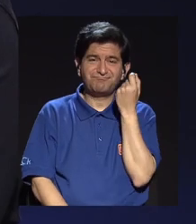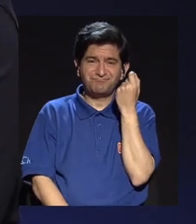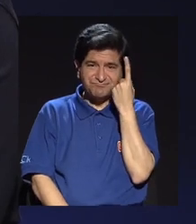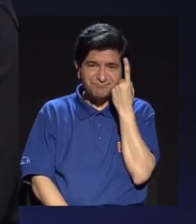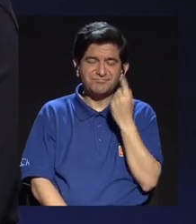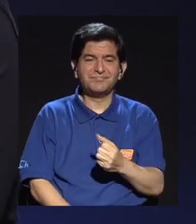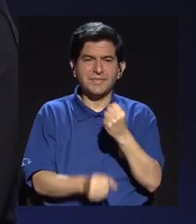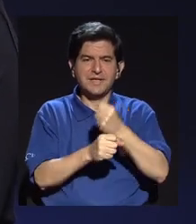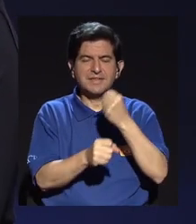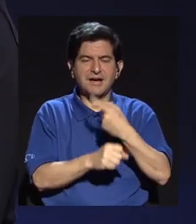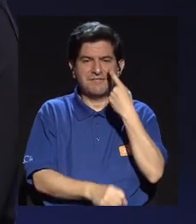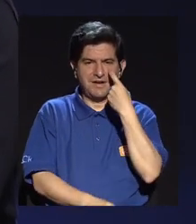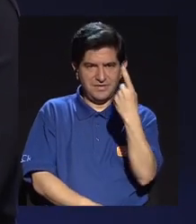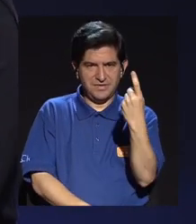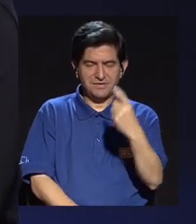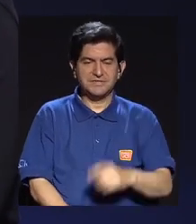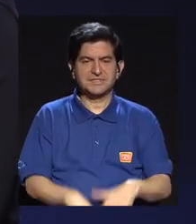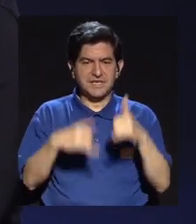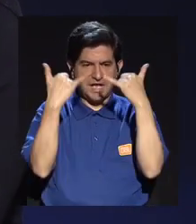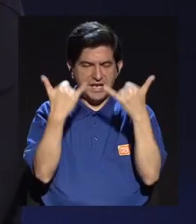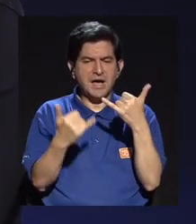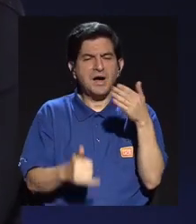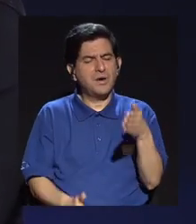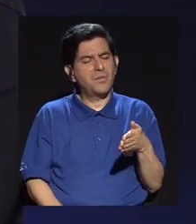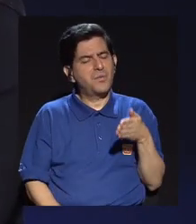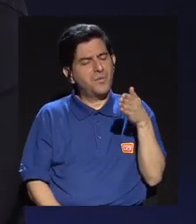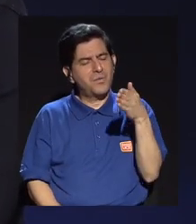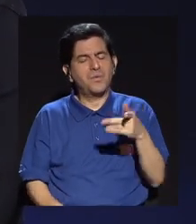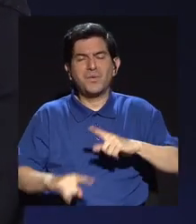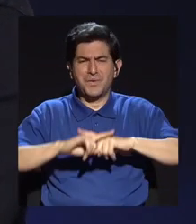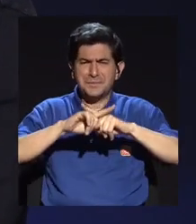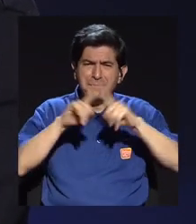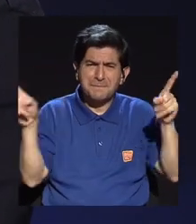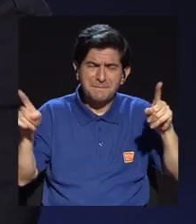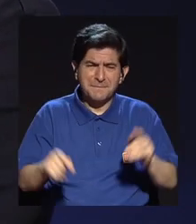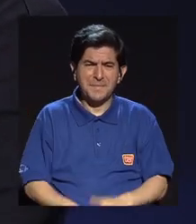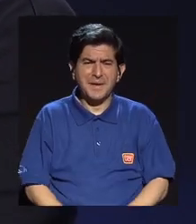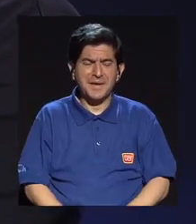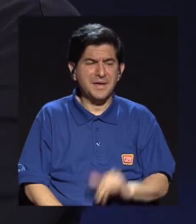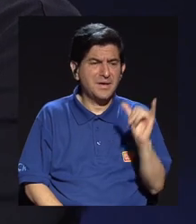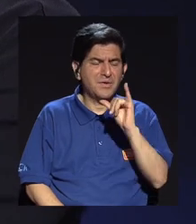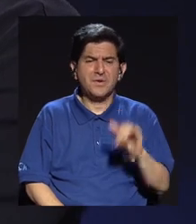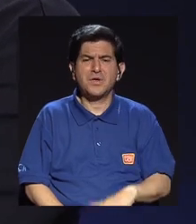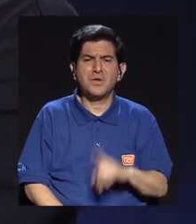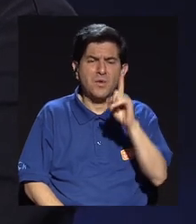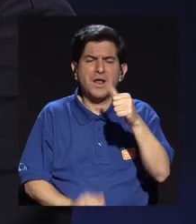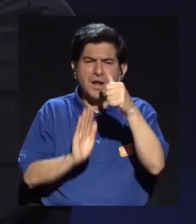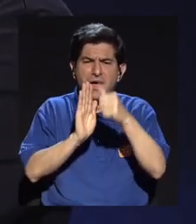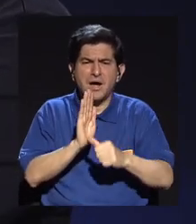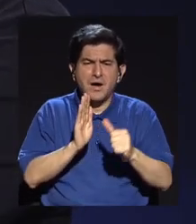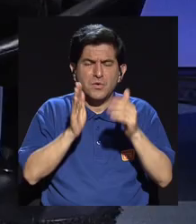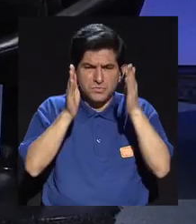la labor de la fiscalía tal vez ahora vaya más lento, pero creo que va con manos de cirujano. Voy a